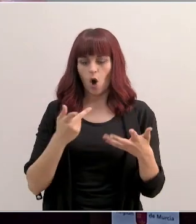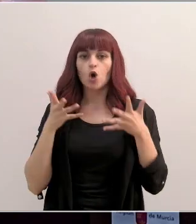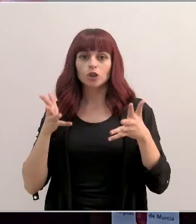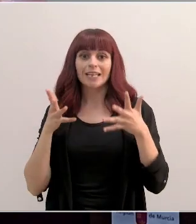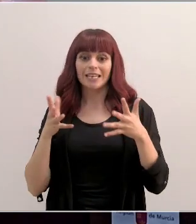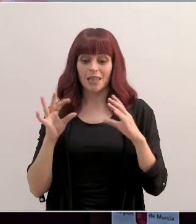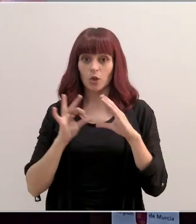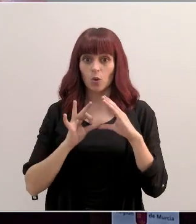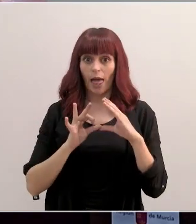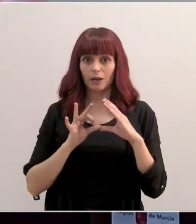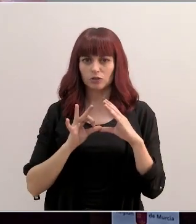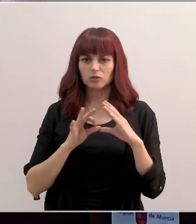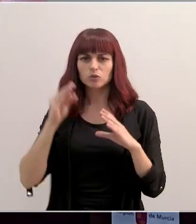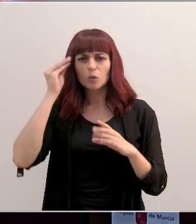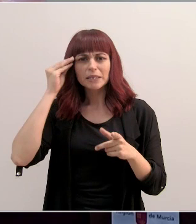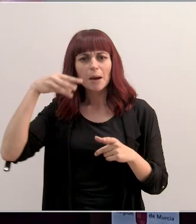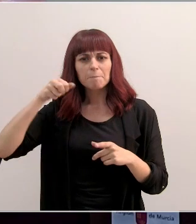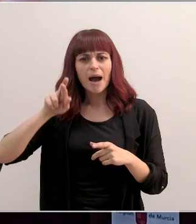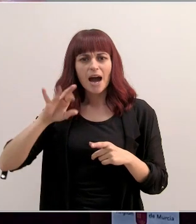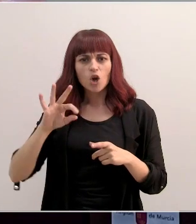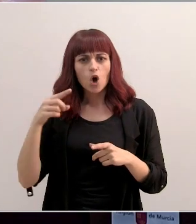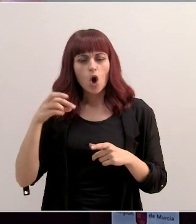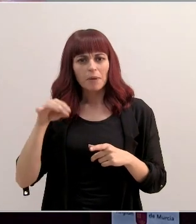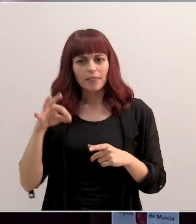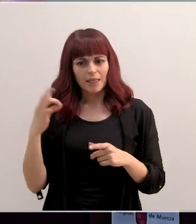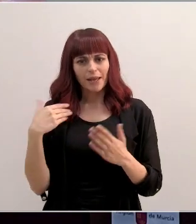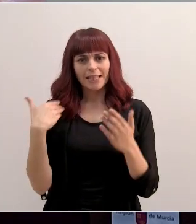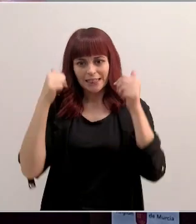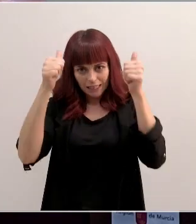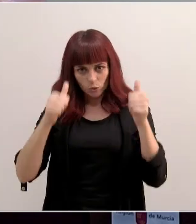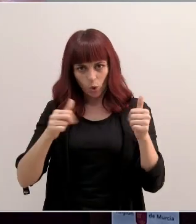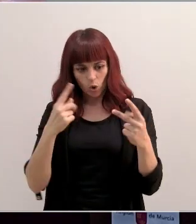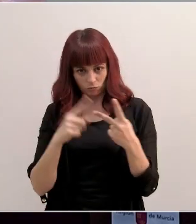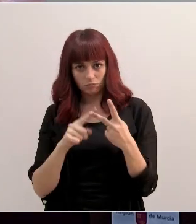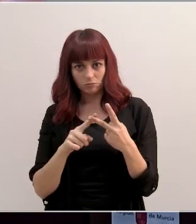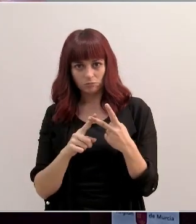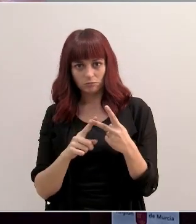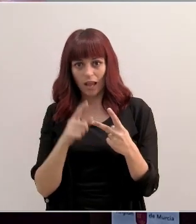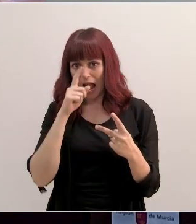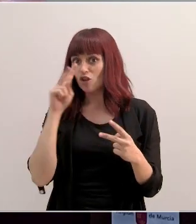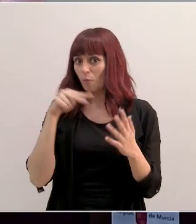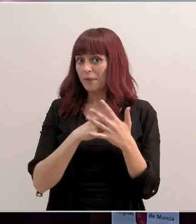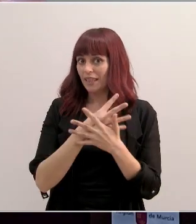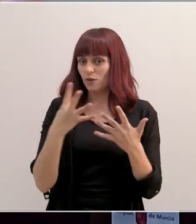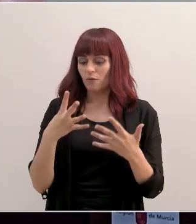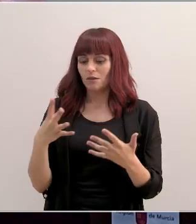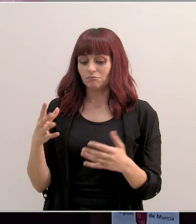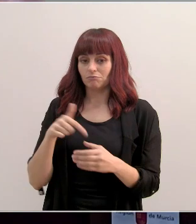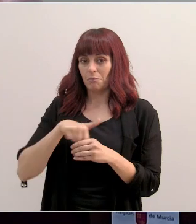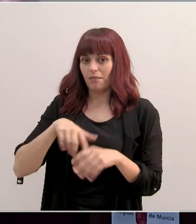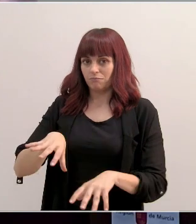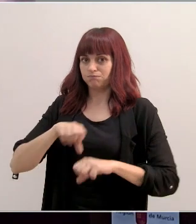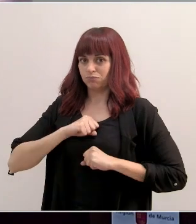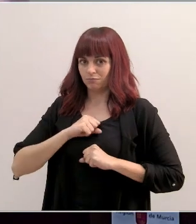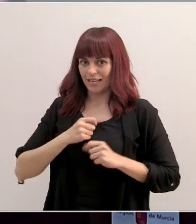manos de Ciudadanos, ¿no cree que Mario Gómez debería haber mostrado ya la segunda titulación con la que en 2019 ganó la plaza vacante del SMS en el área